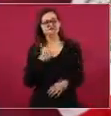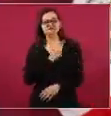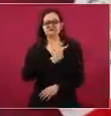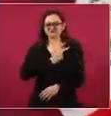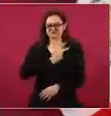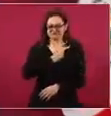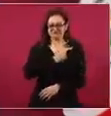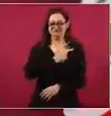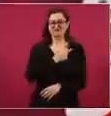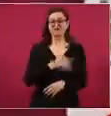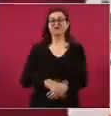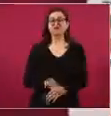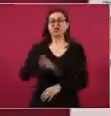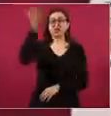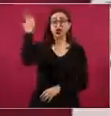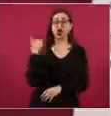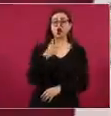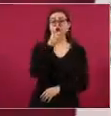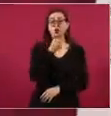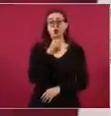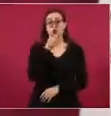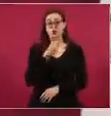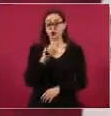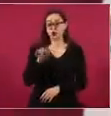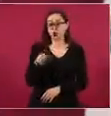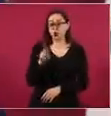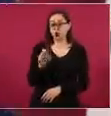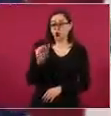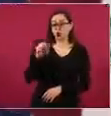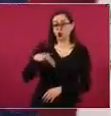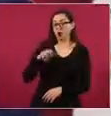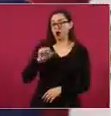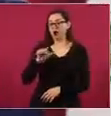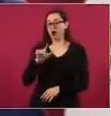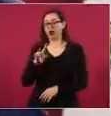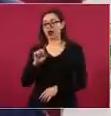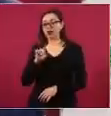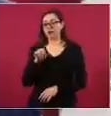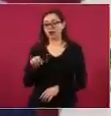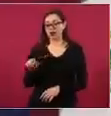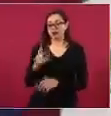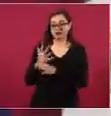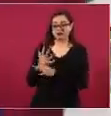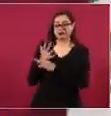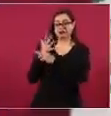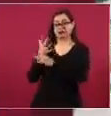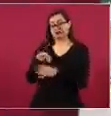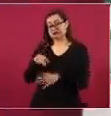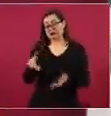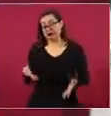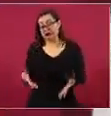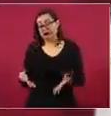Como decía Juan Álvarez, es tan cheta, es tan angosta